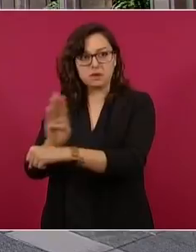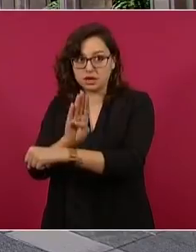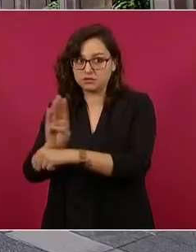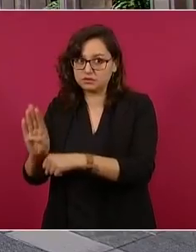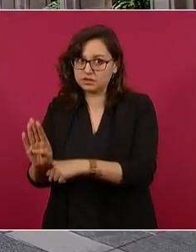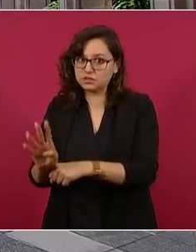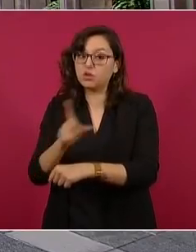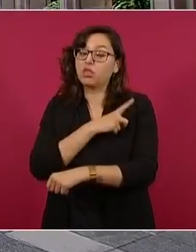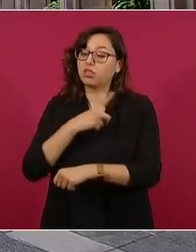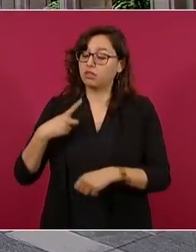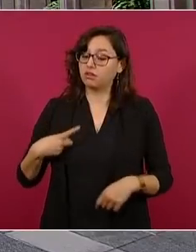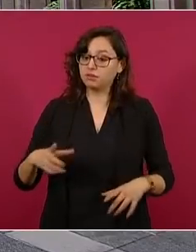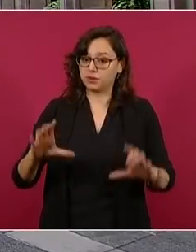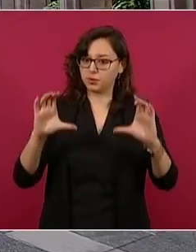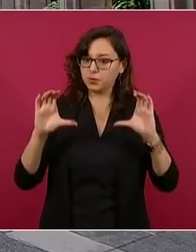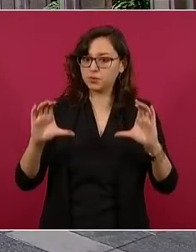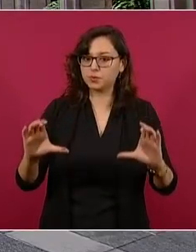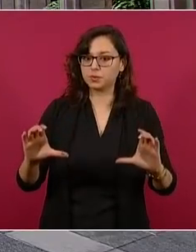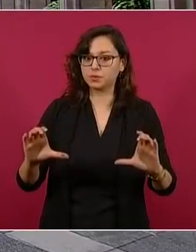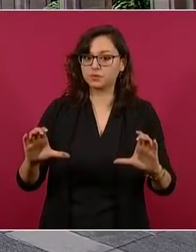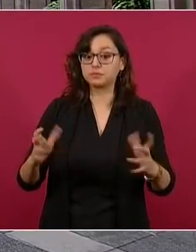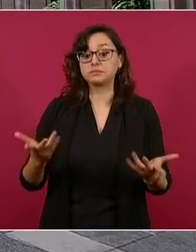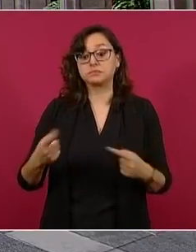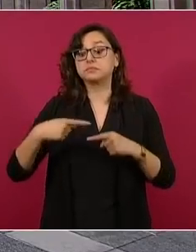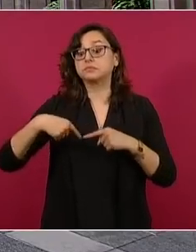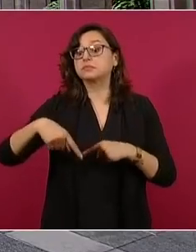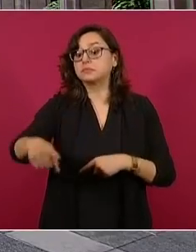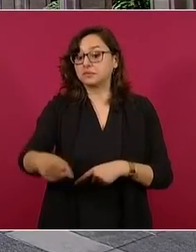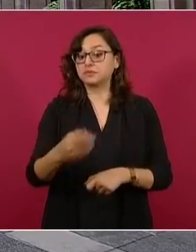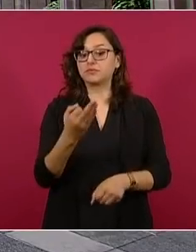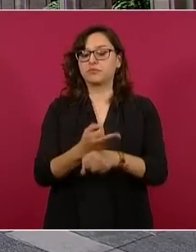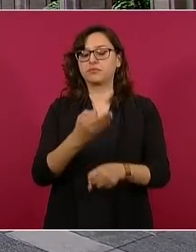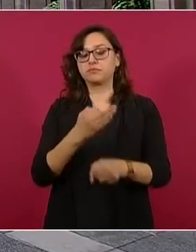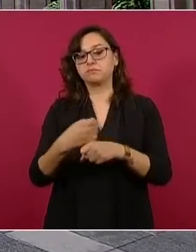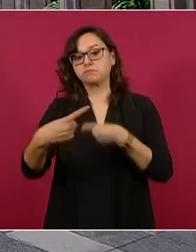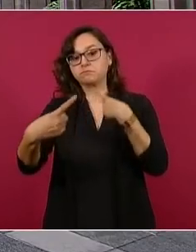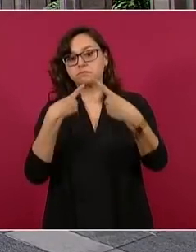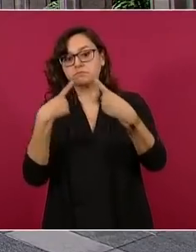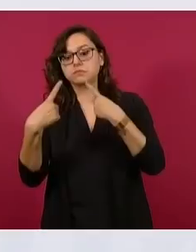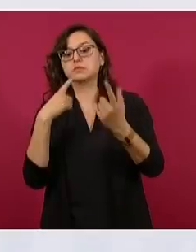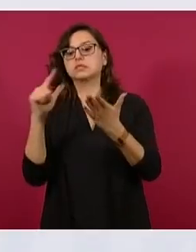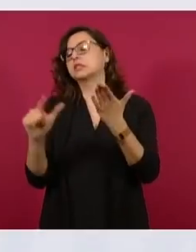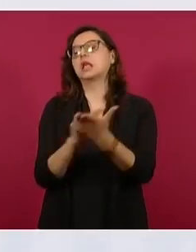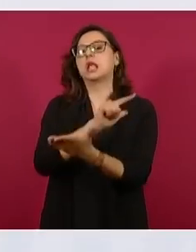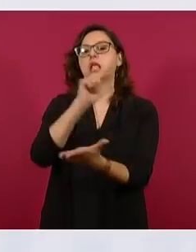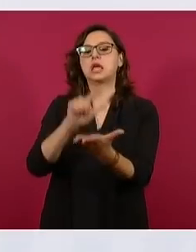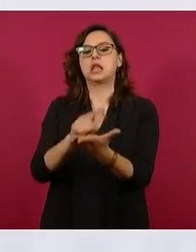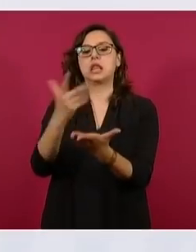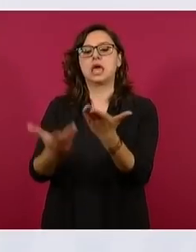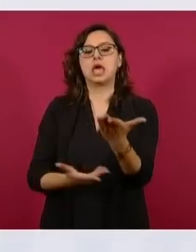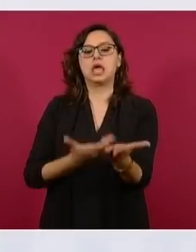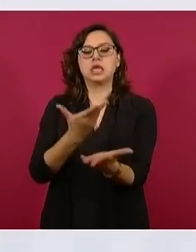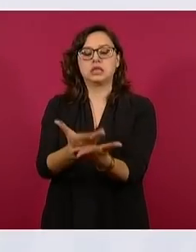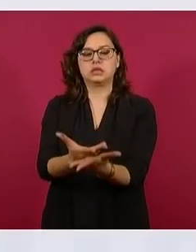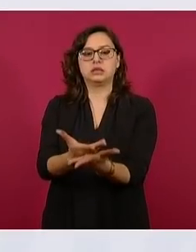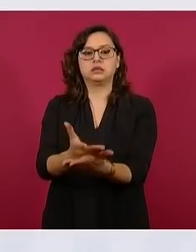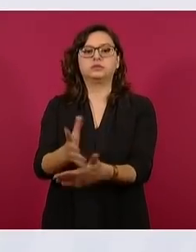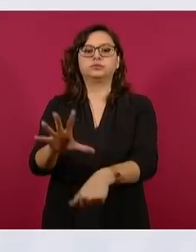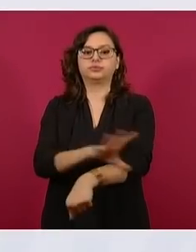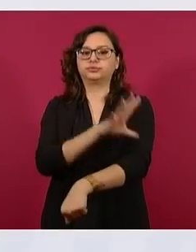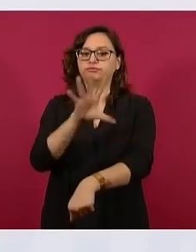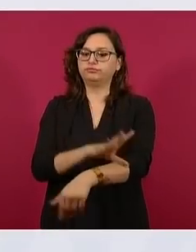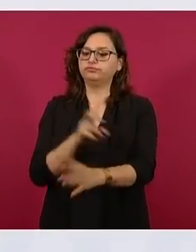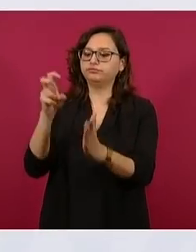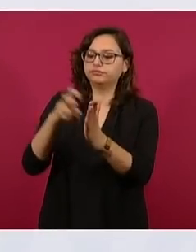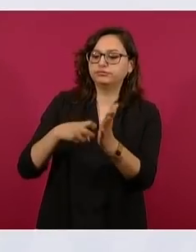estos días está en debate para su aprobación o rechazo nuestra propuesta de reforma a